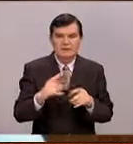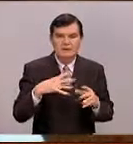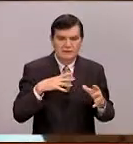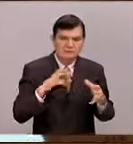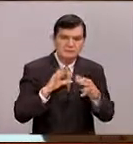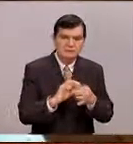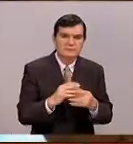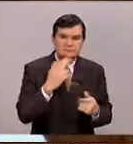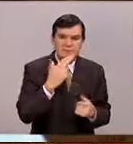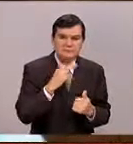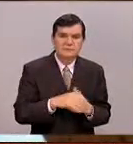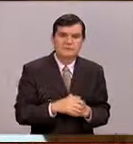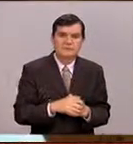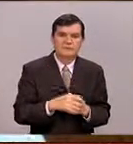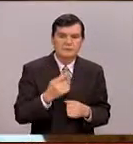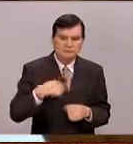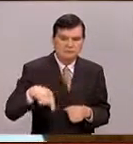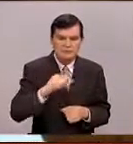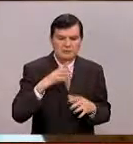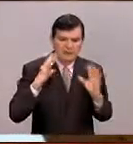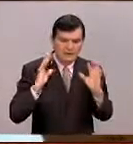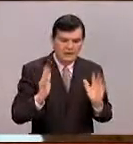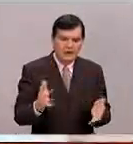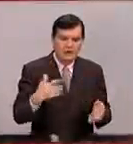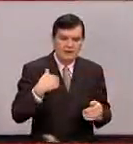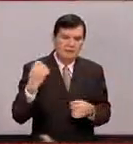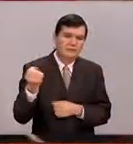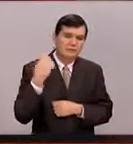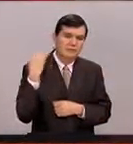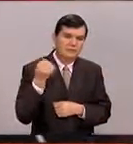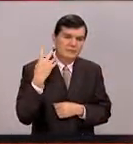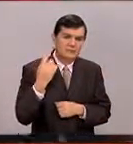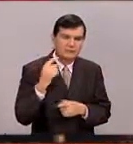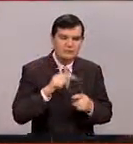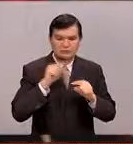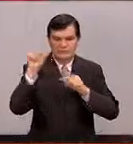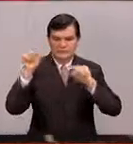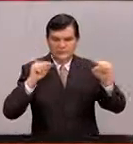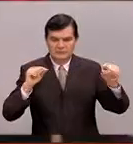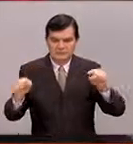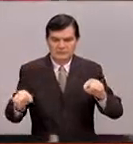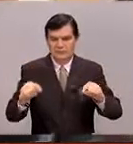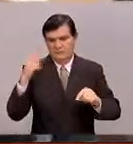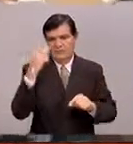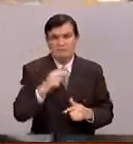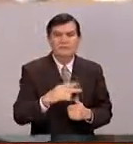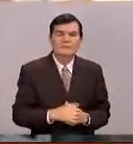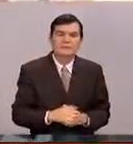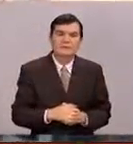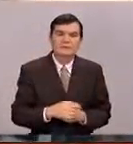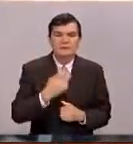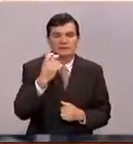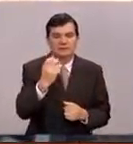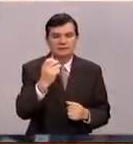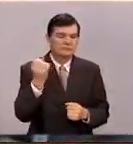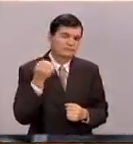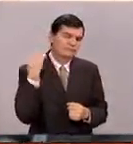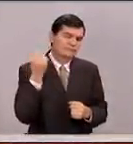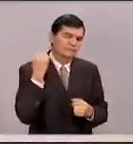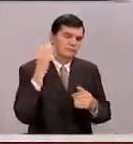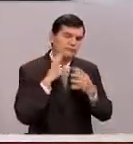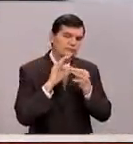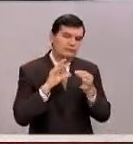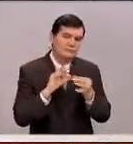limitados. Entonces, nosotros tenemos al ponente en cualquier punto de la República Mexicana y este ponente